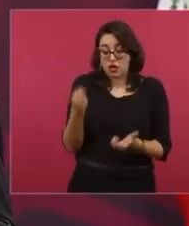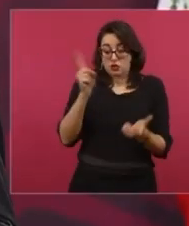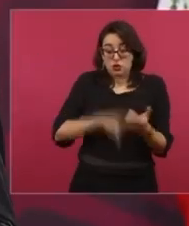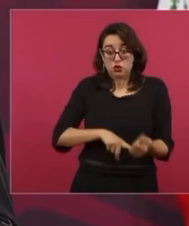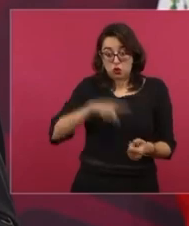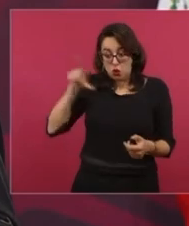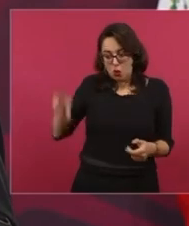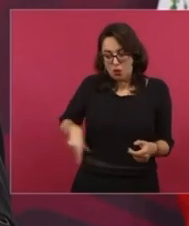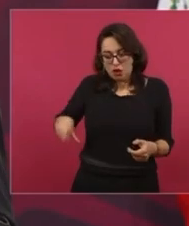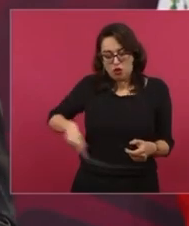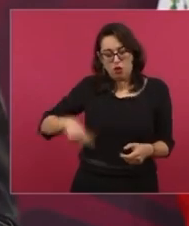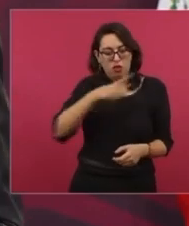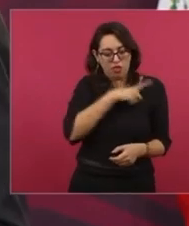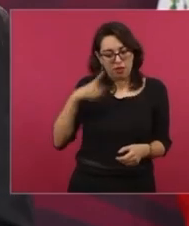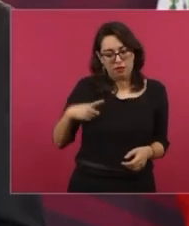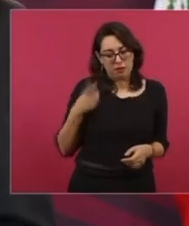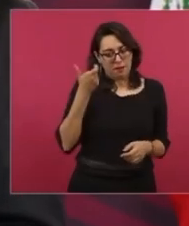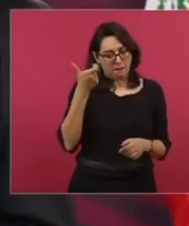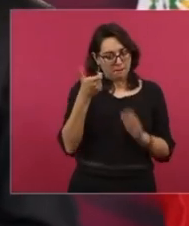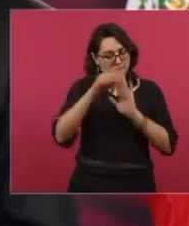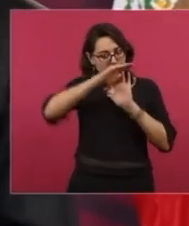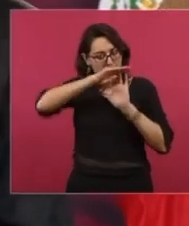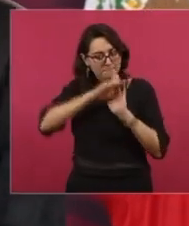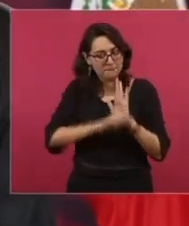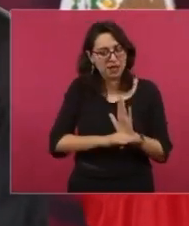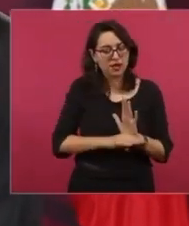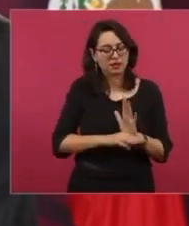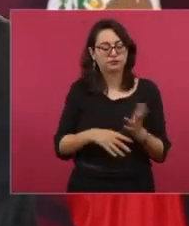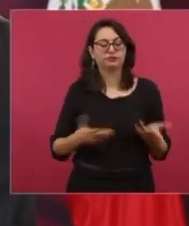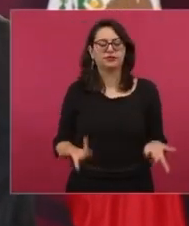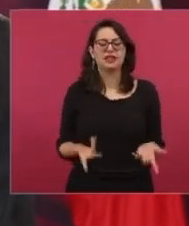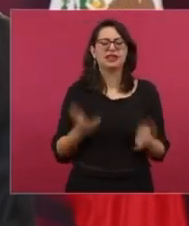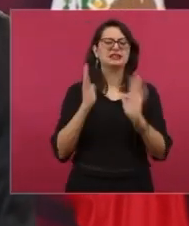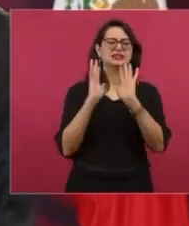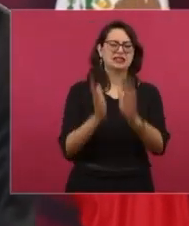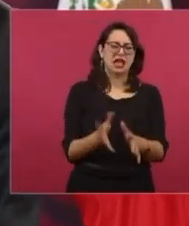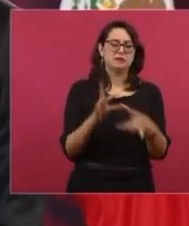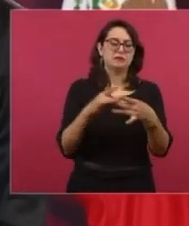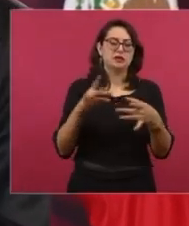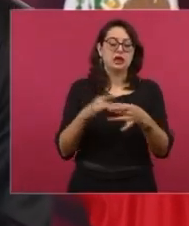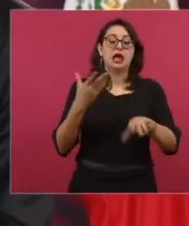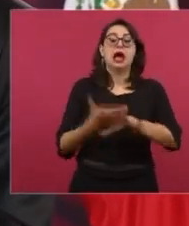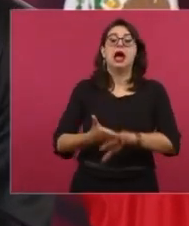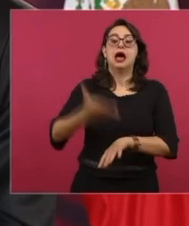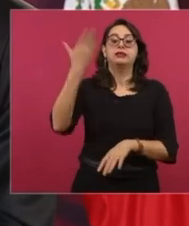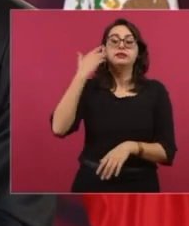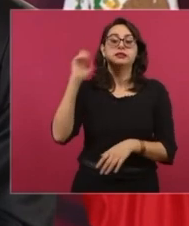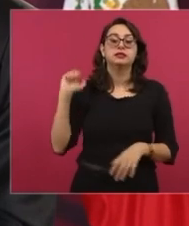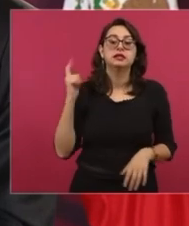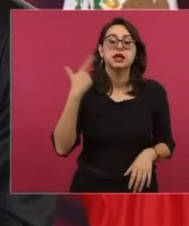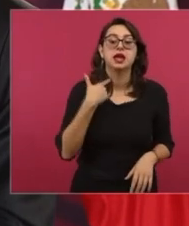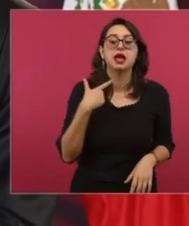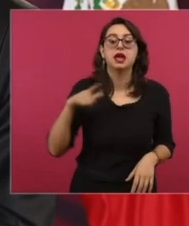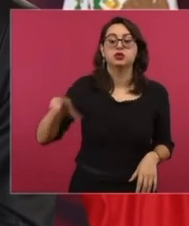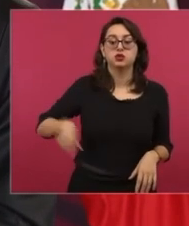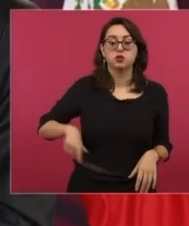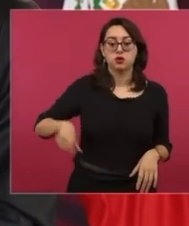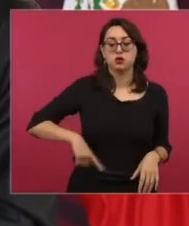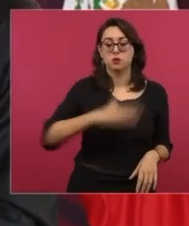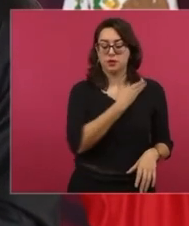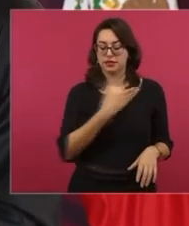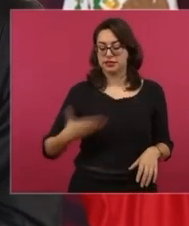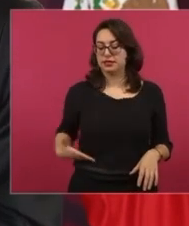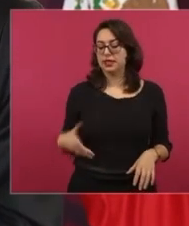de cómo la Presidencia de la República tenía un presupuesto de